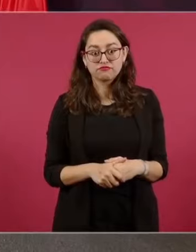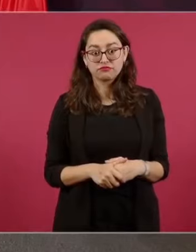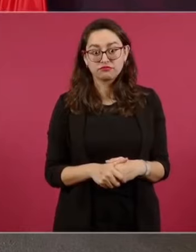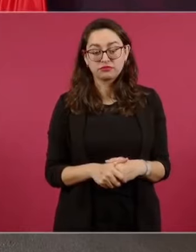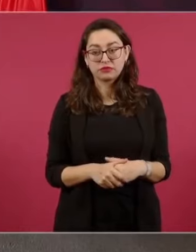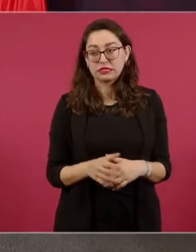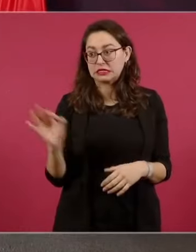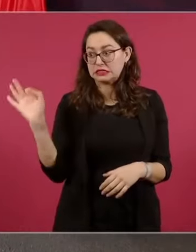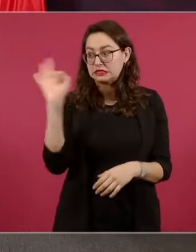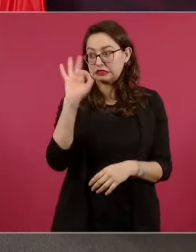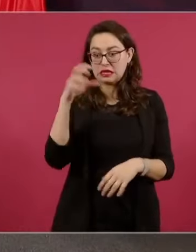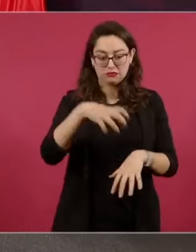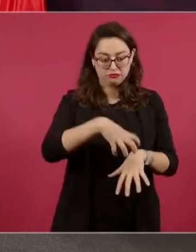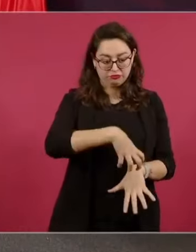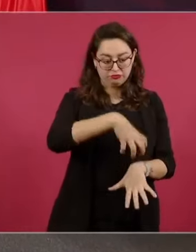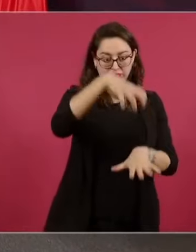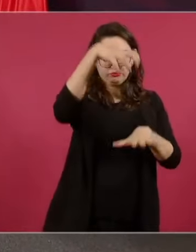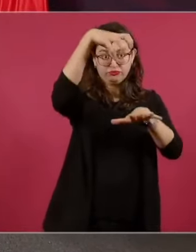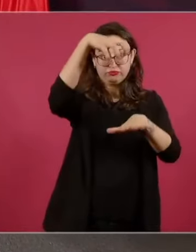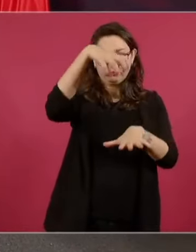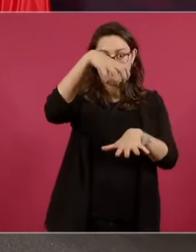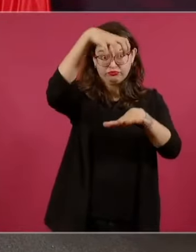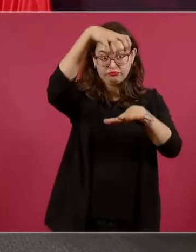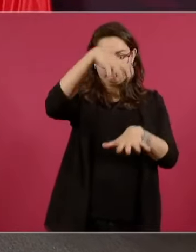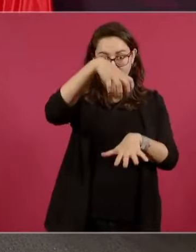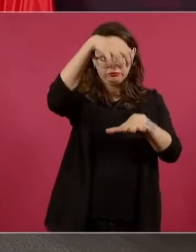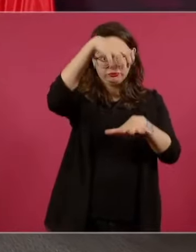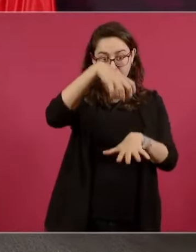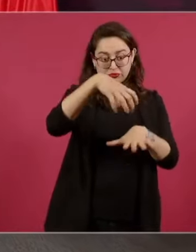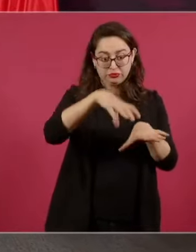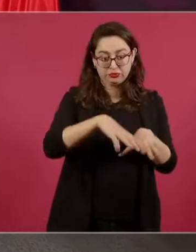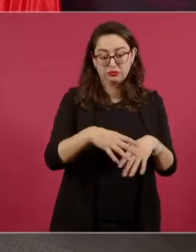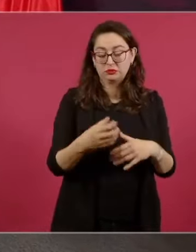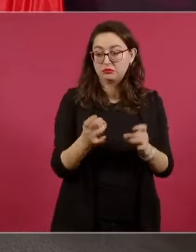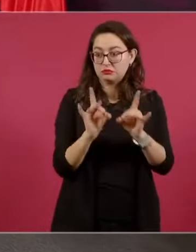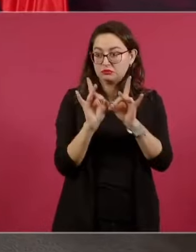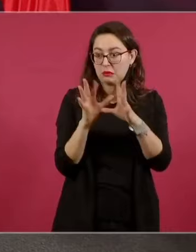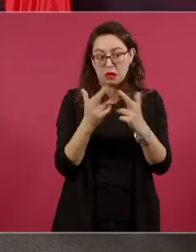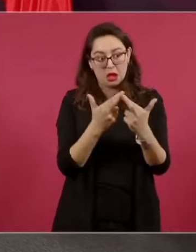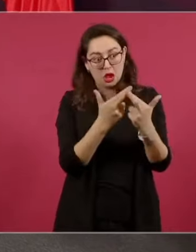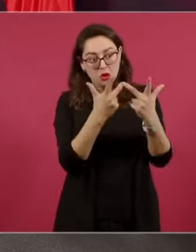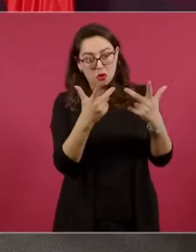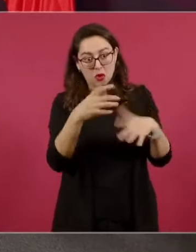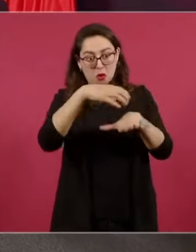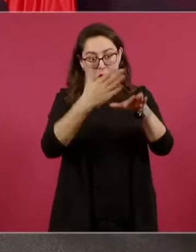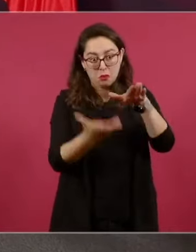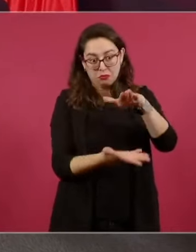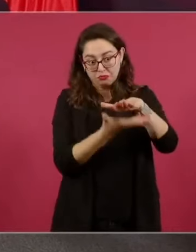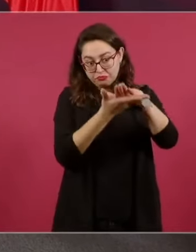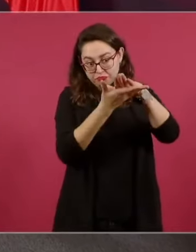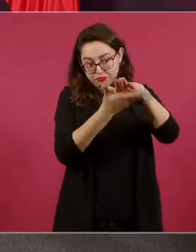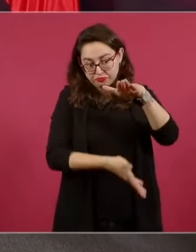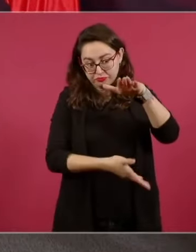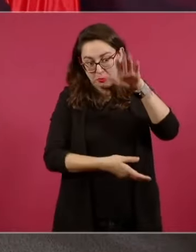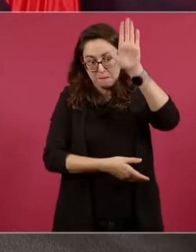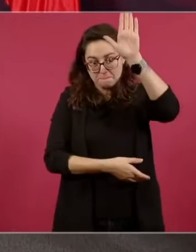no aguántala, se llama consola, se llama la base de la grúa,